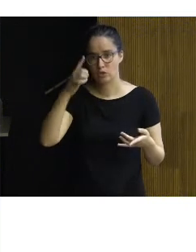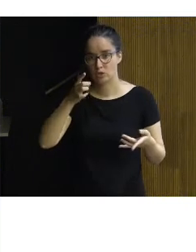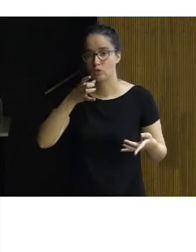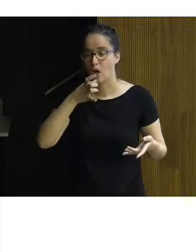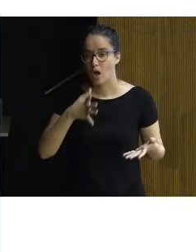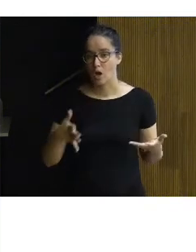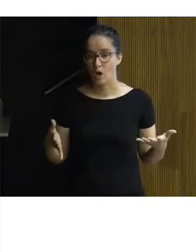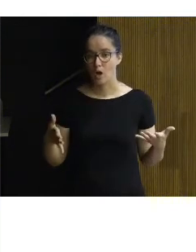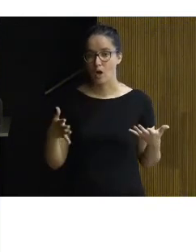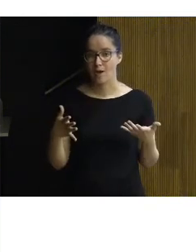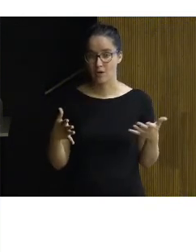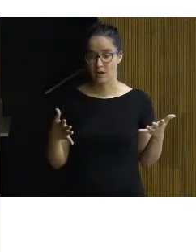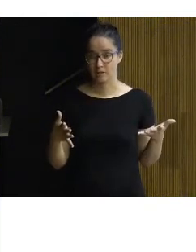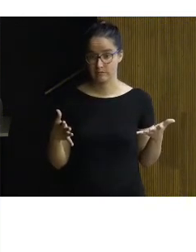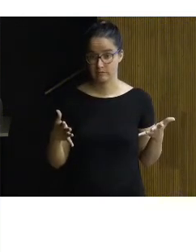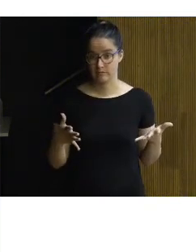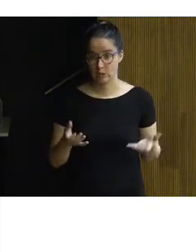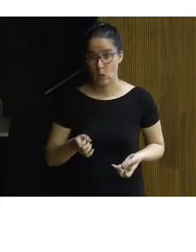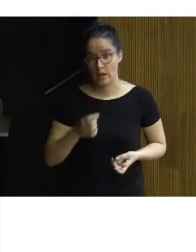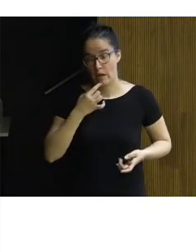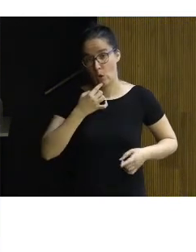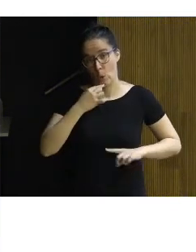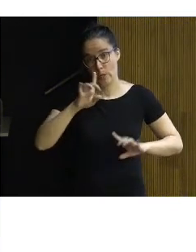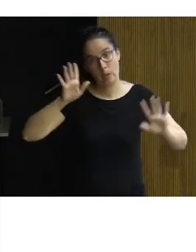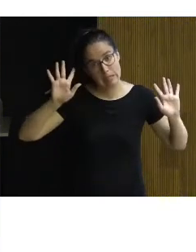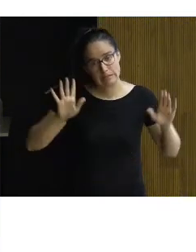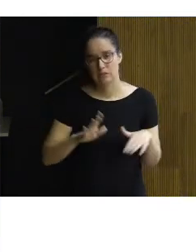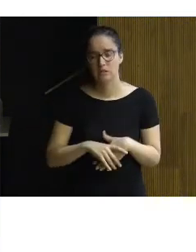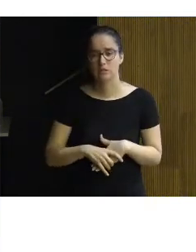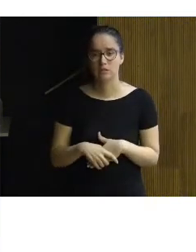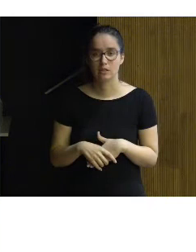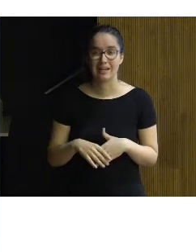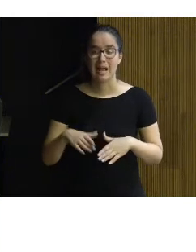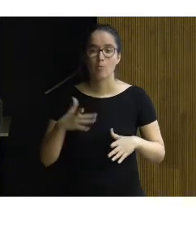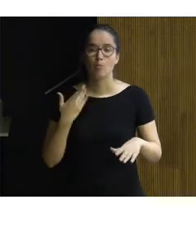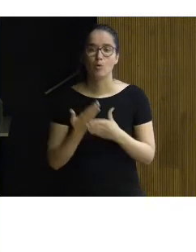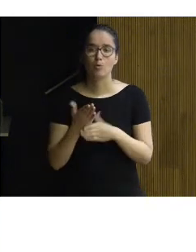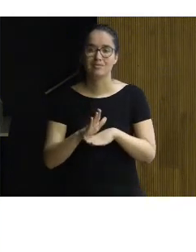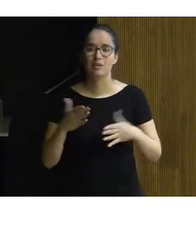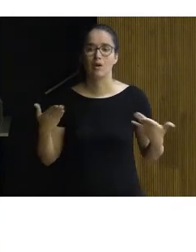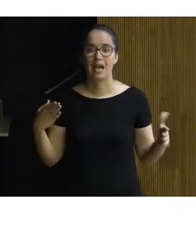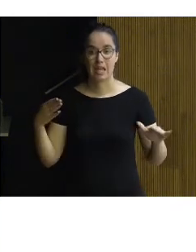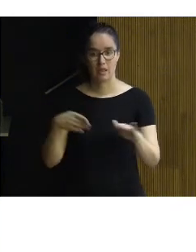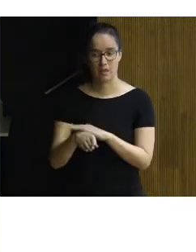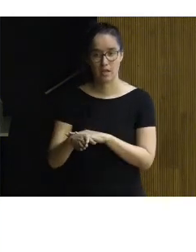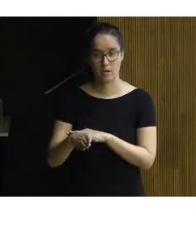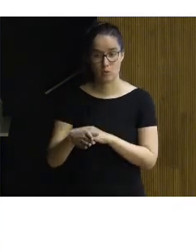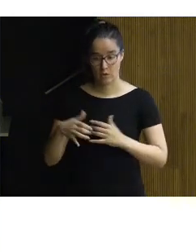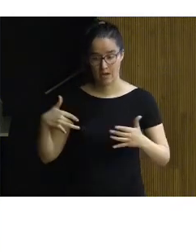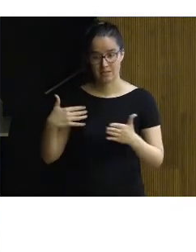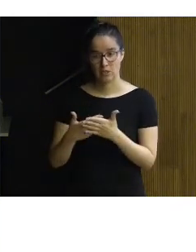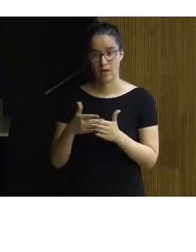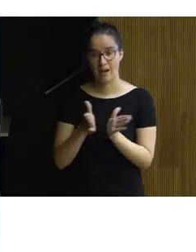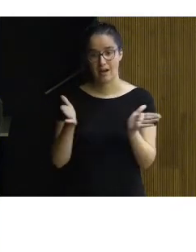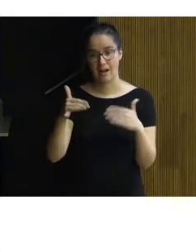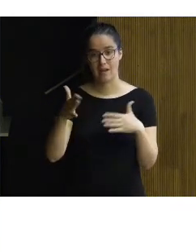aquí la pelota y la propuesta era acceder por lo que hasta ahora era